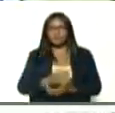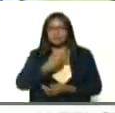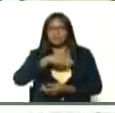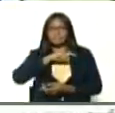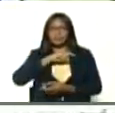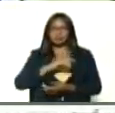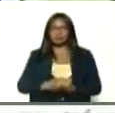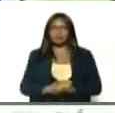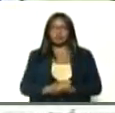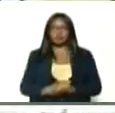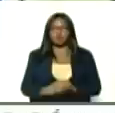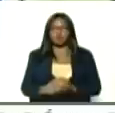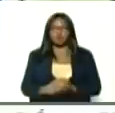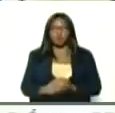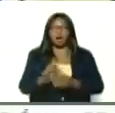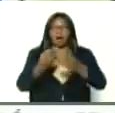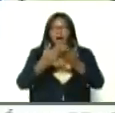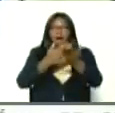había tanto recurso,